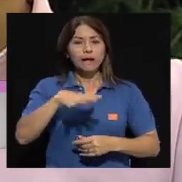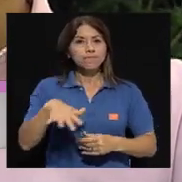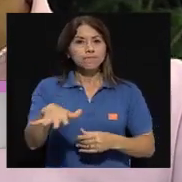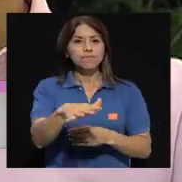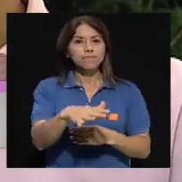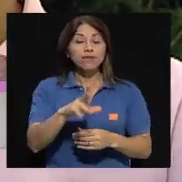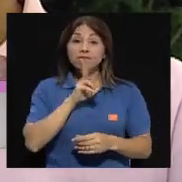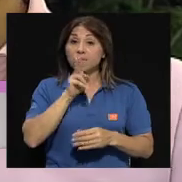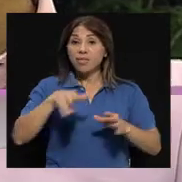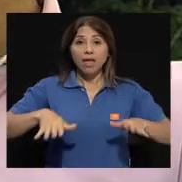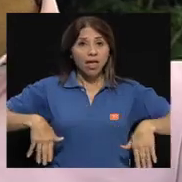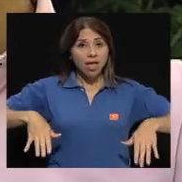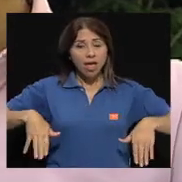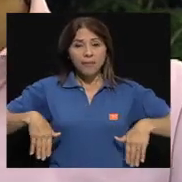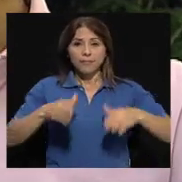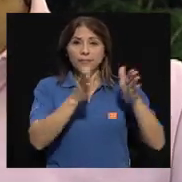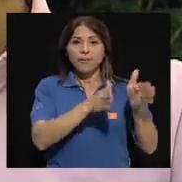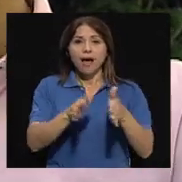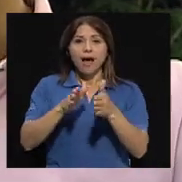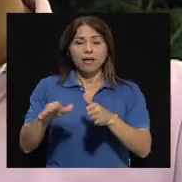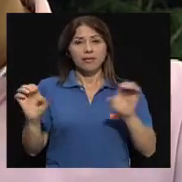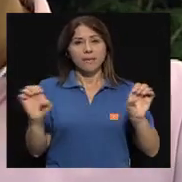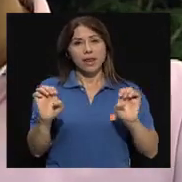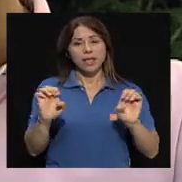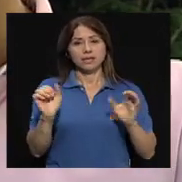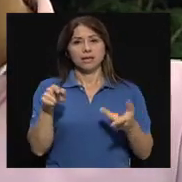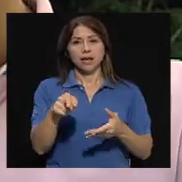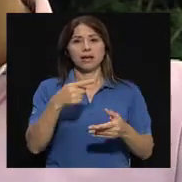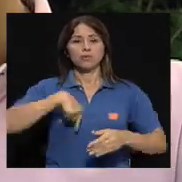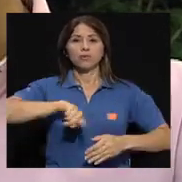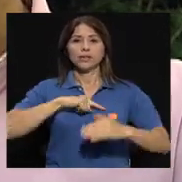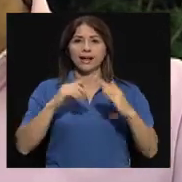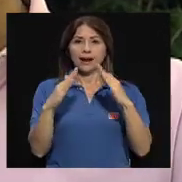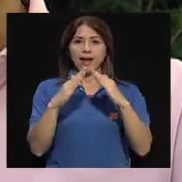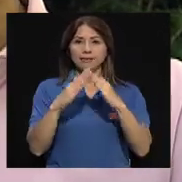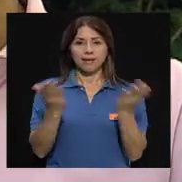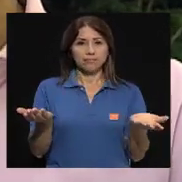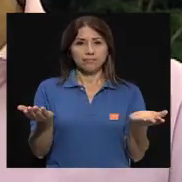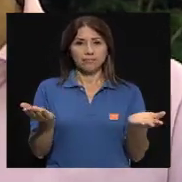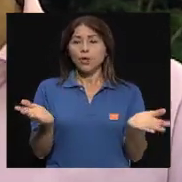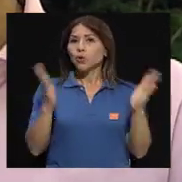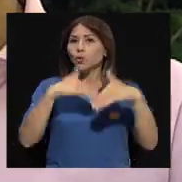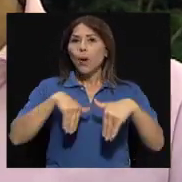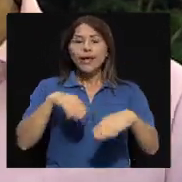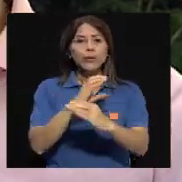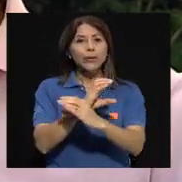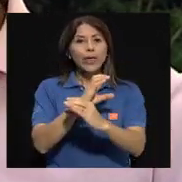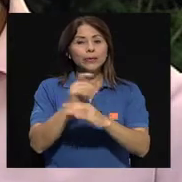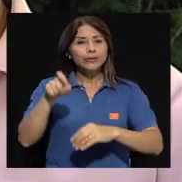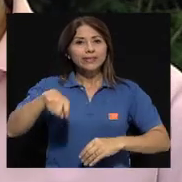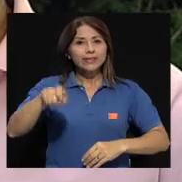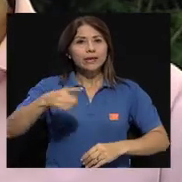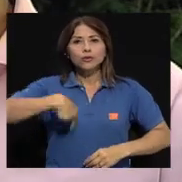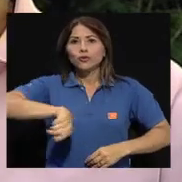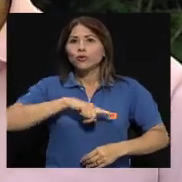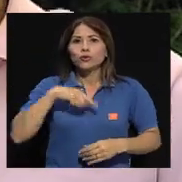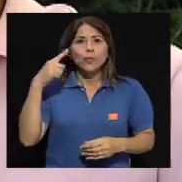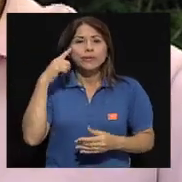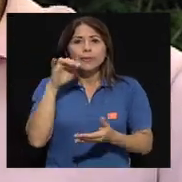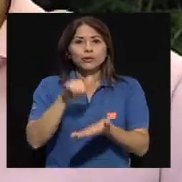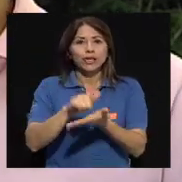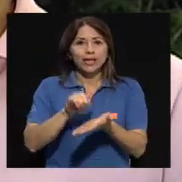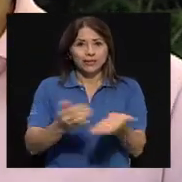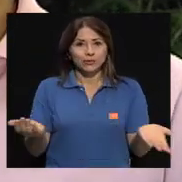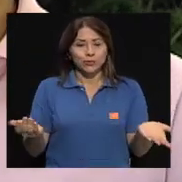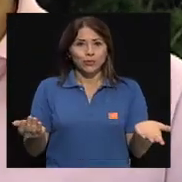un plan de emergencias en nuestras casas, no tenemos, pues, los cuidados necesarios, ni pensamos en ello, porque,